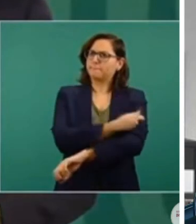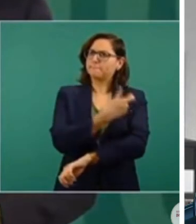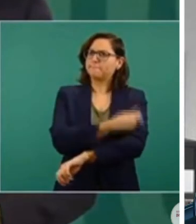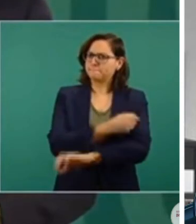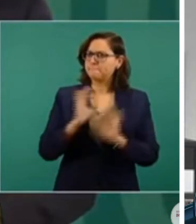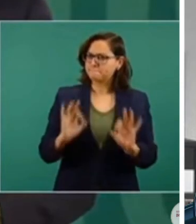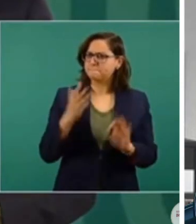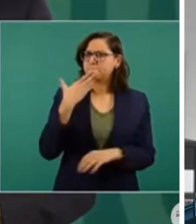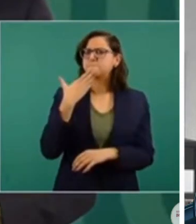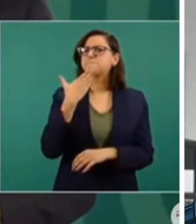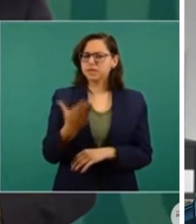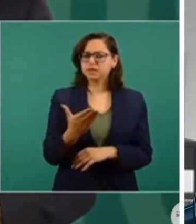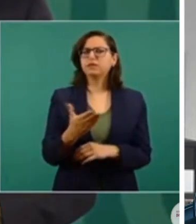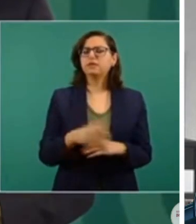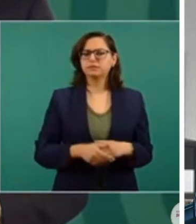Estamos